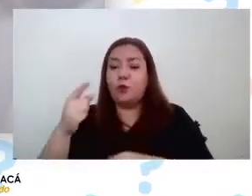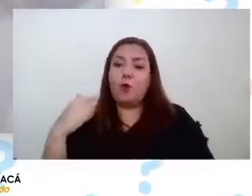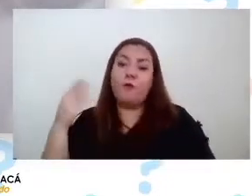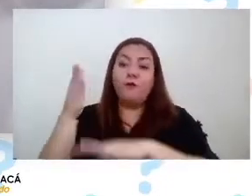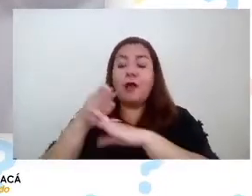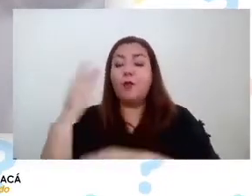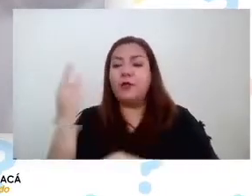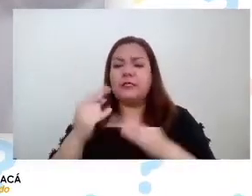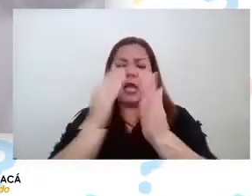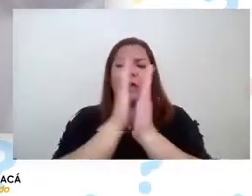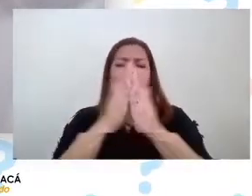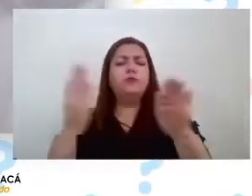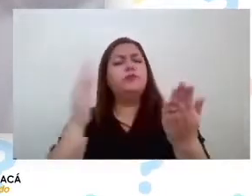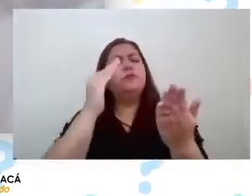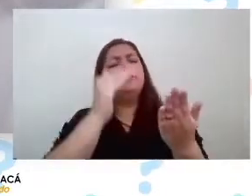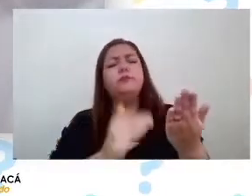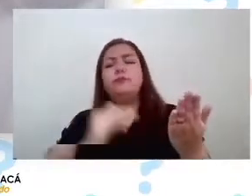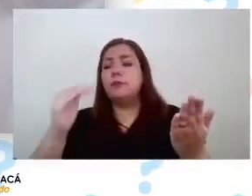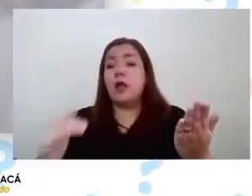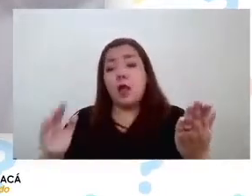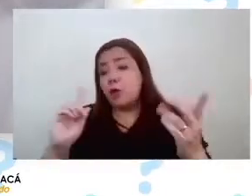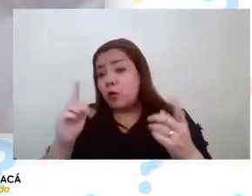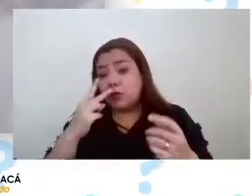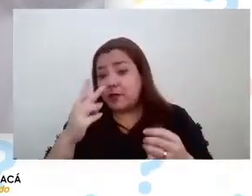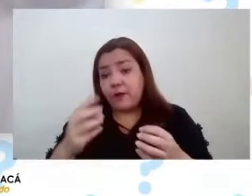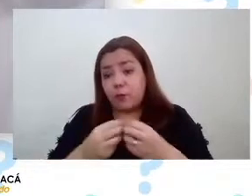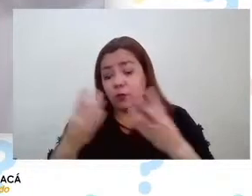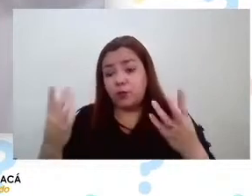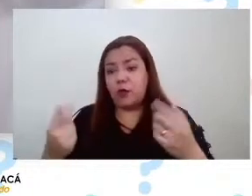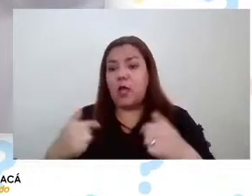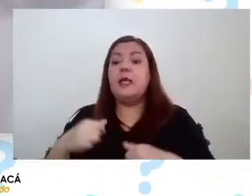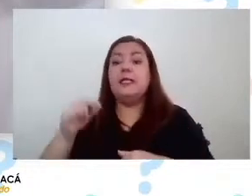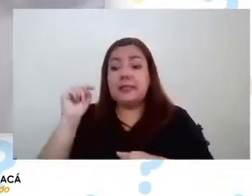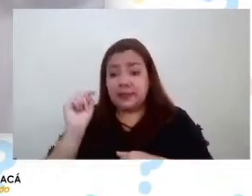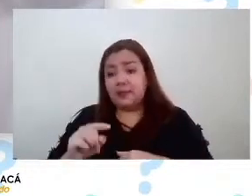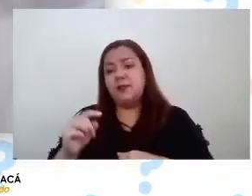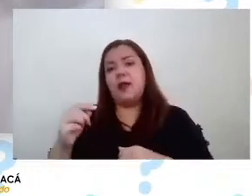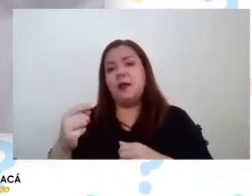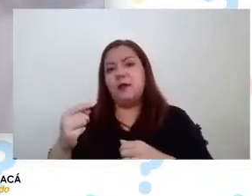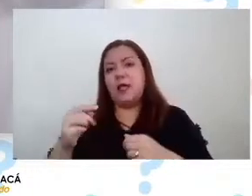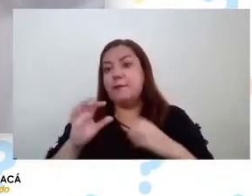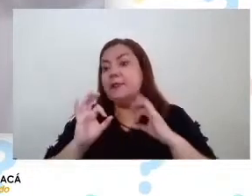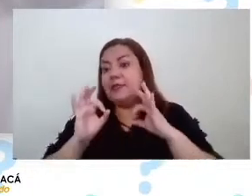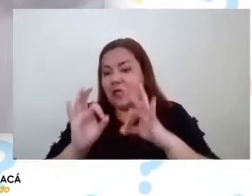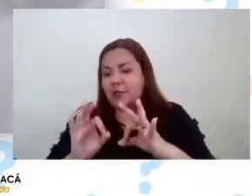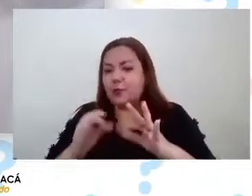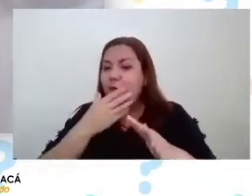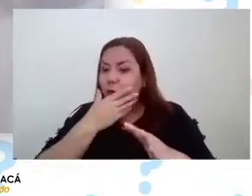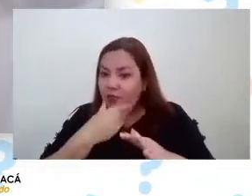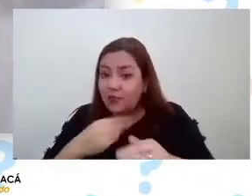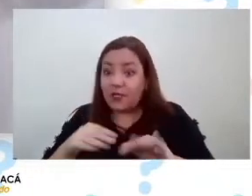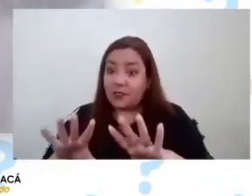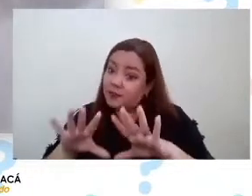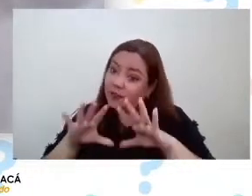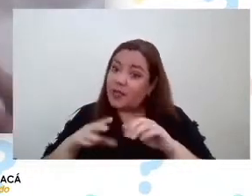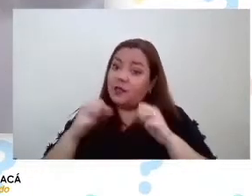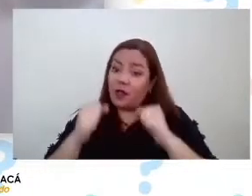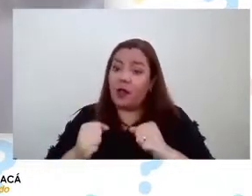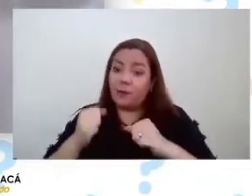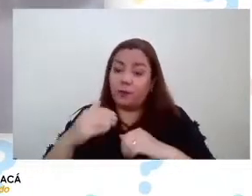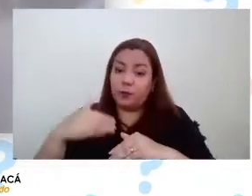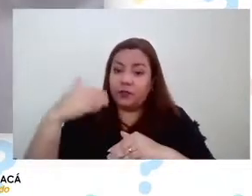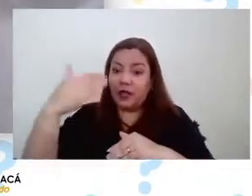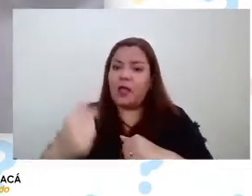dice que quiero estudiar y que son bastante bonitas bastante atractivas y te dan esta posibilidad de trabajar en